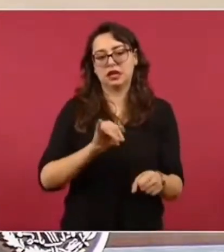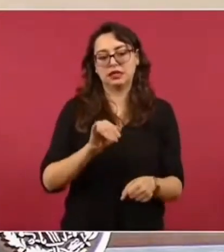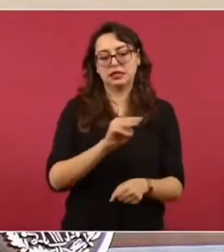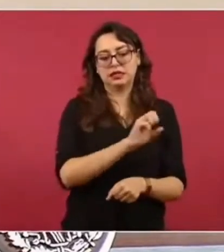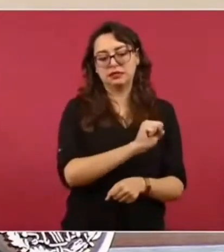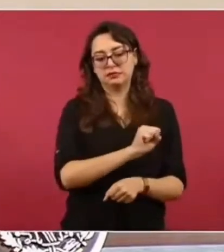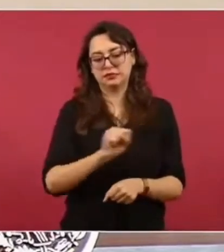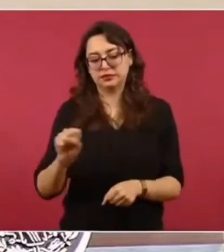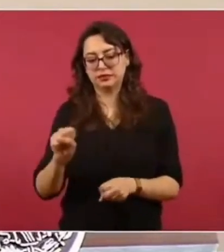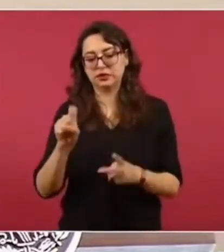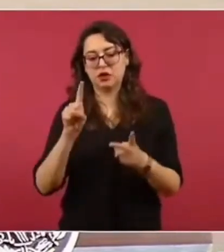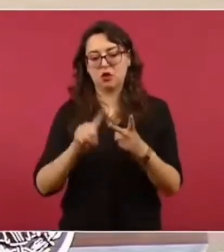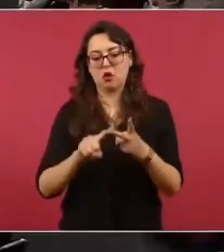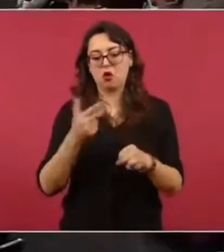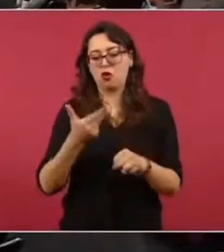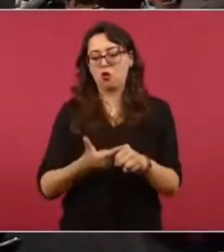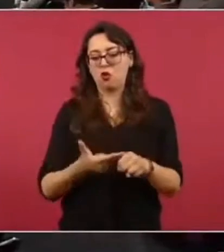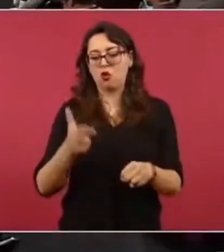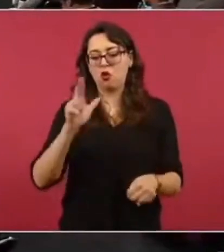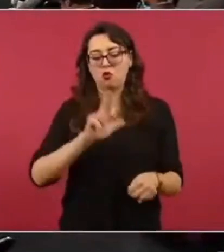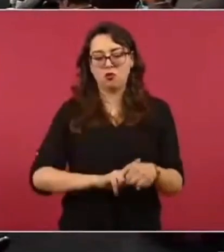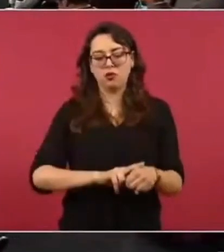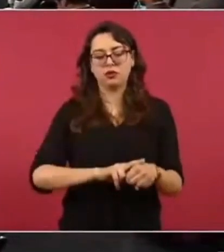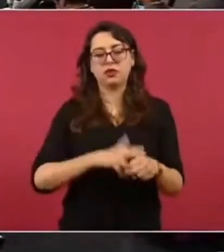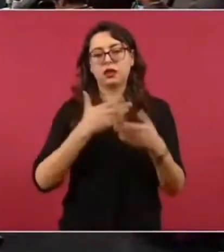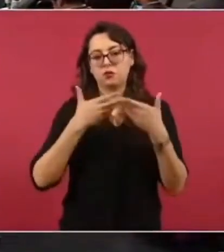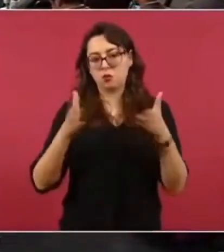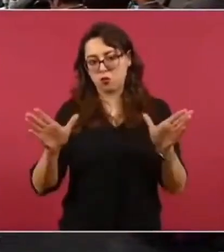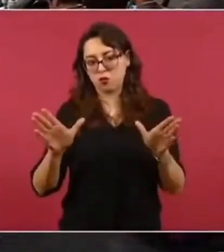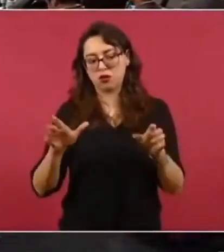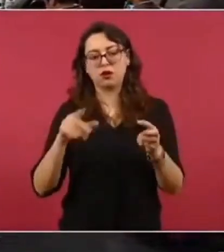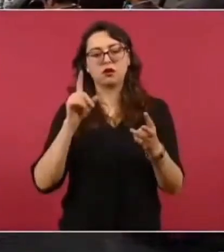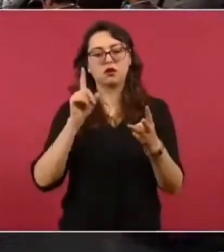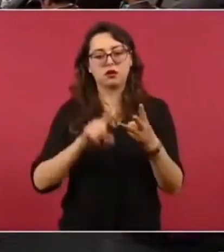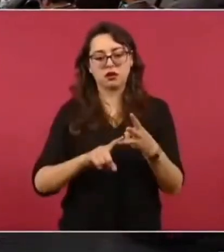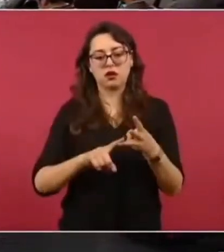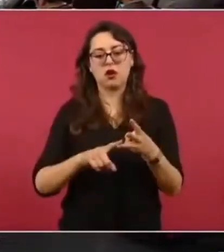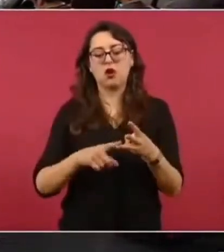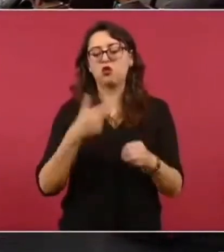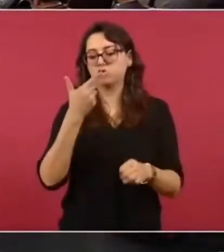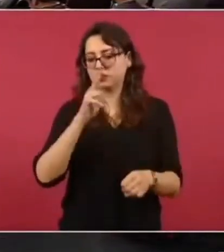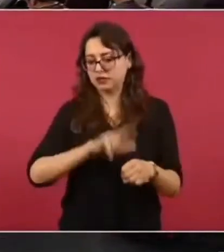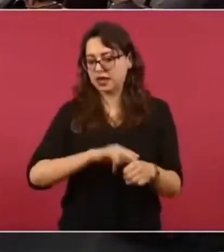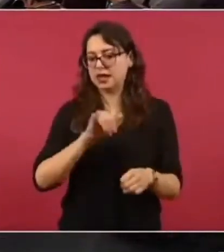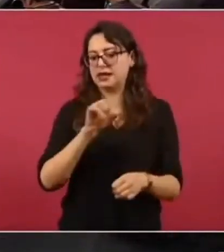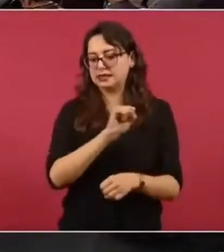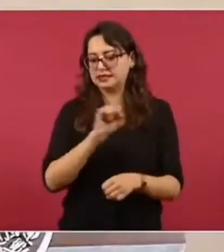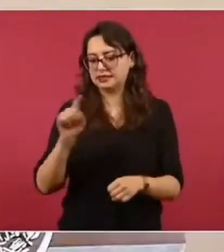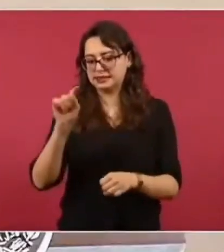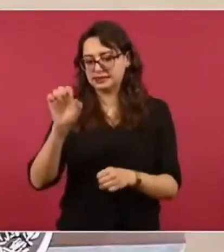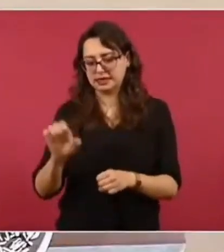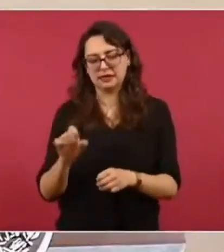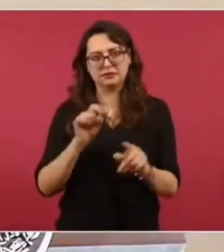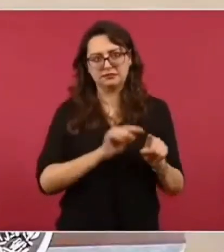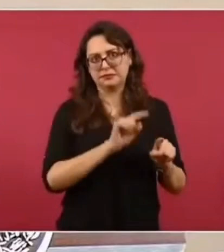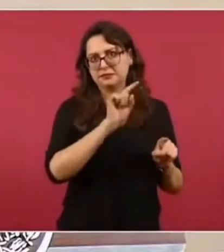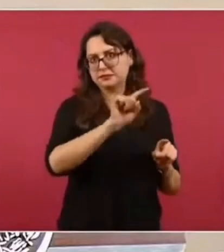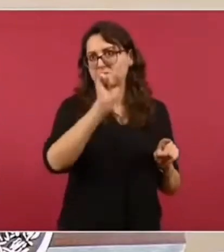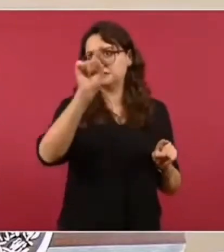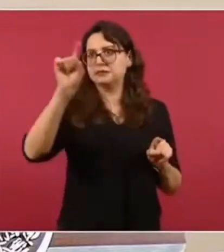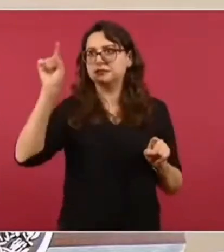también en un hospital público, en un hospital del Issste, y están siendo atendidos,